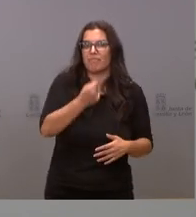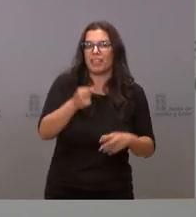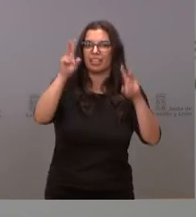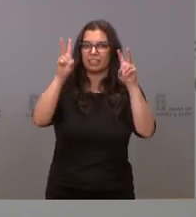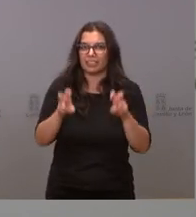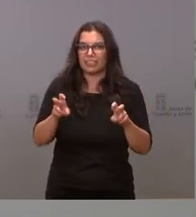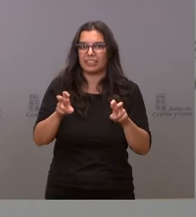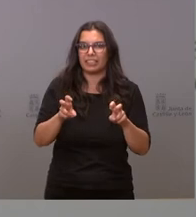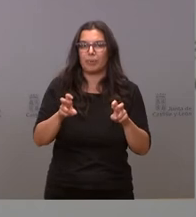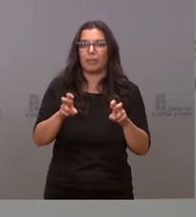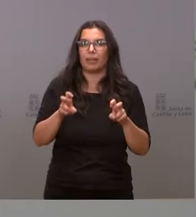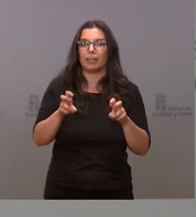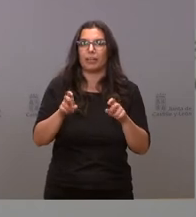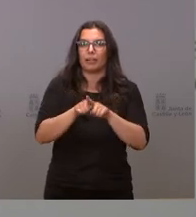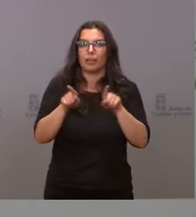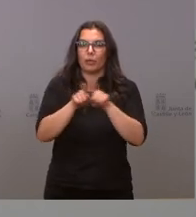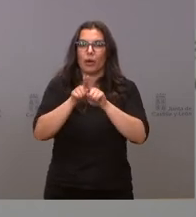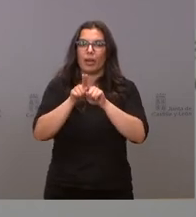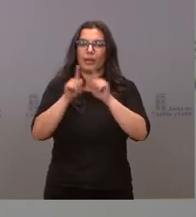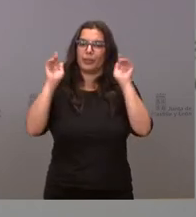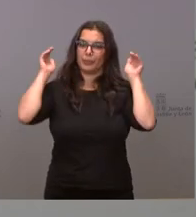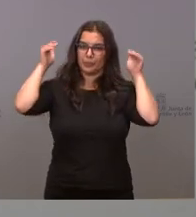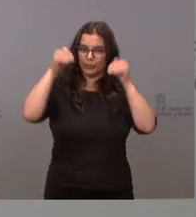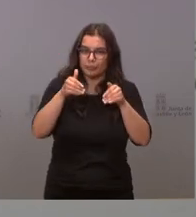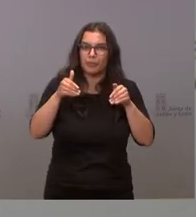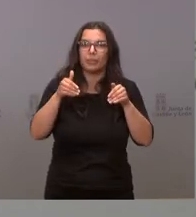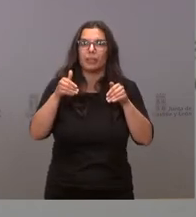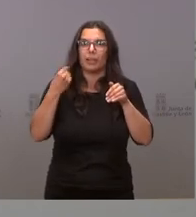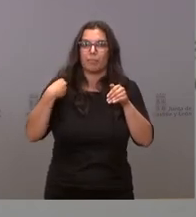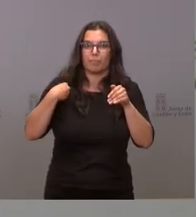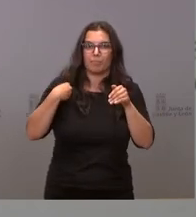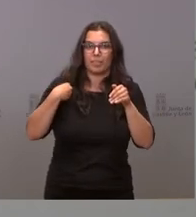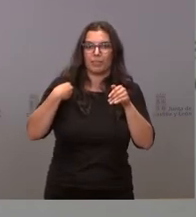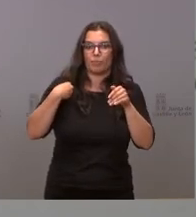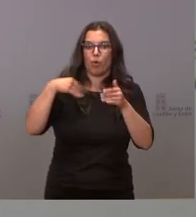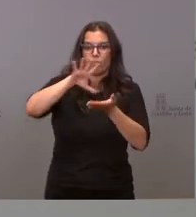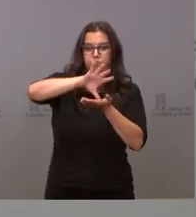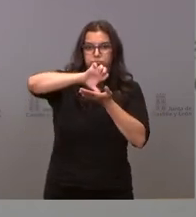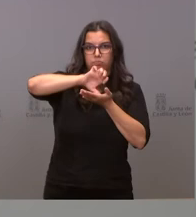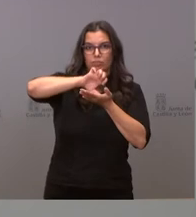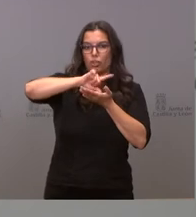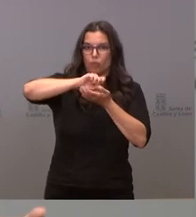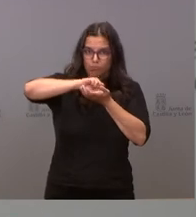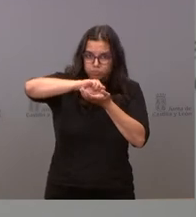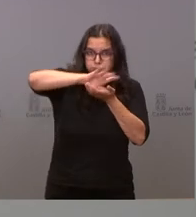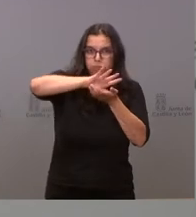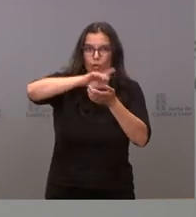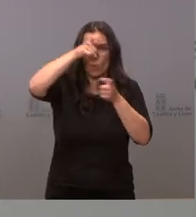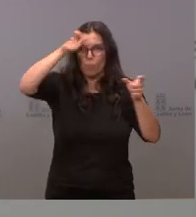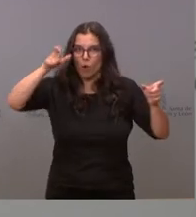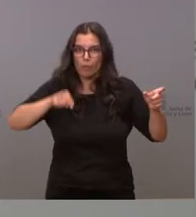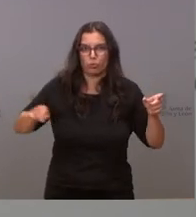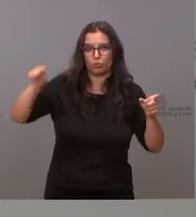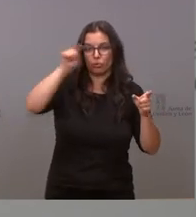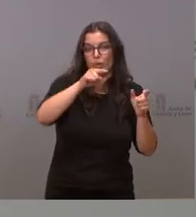vuelta al interior de España, al interior de nuestras comunidades, al mundo rural. Y una de esas medidas